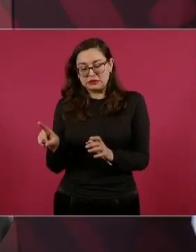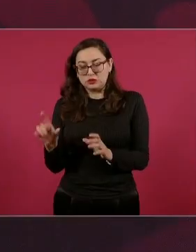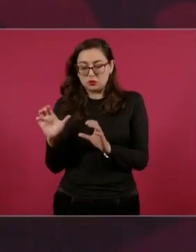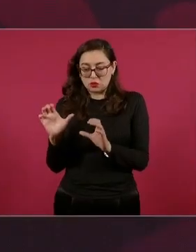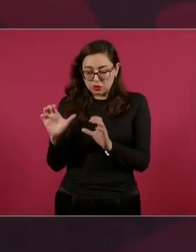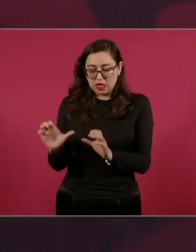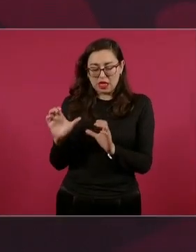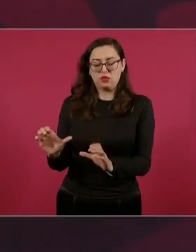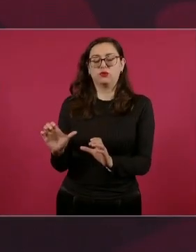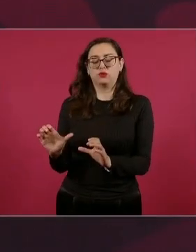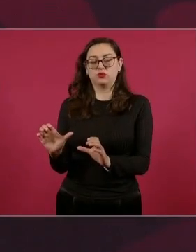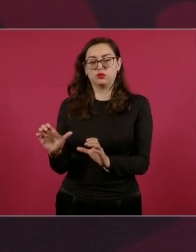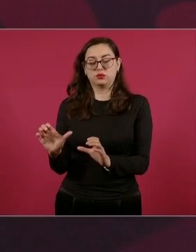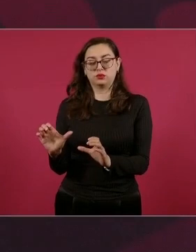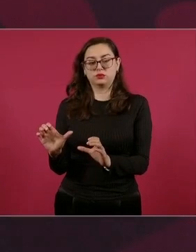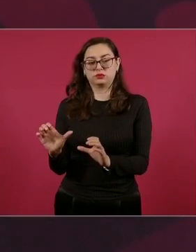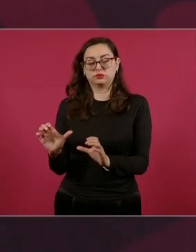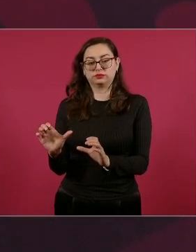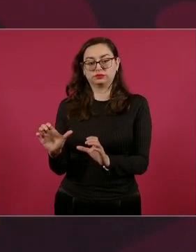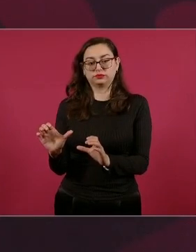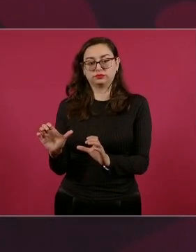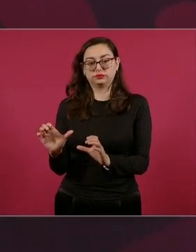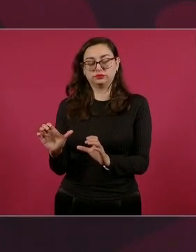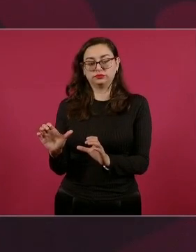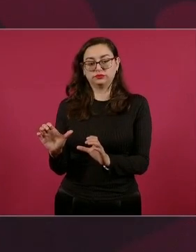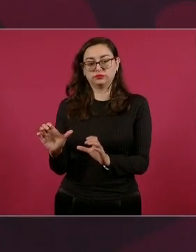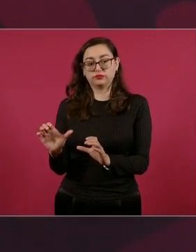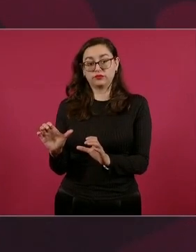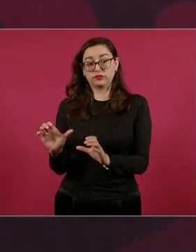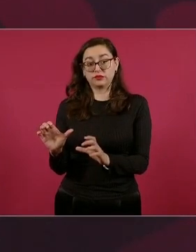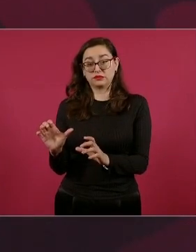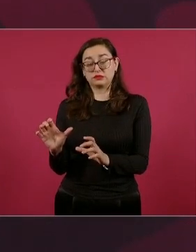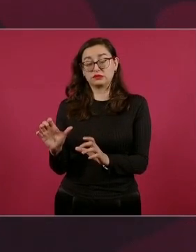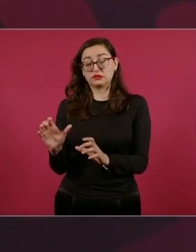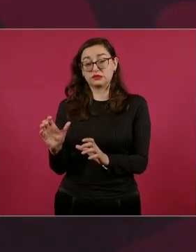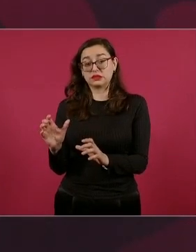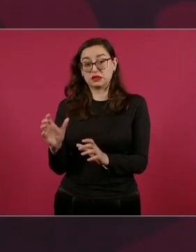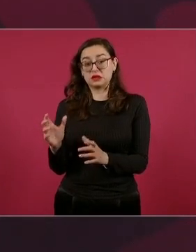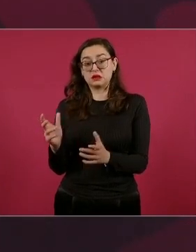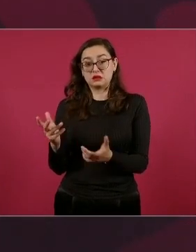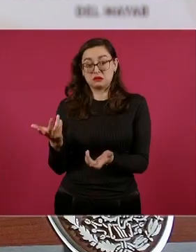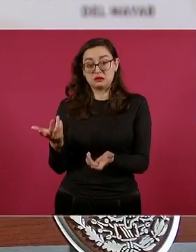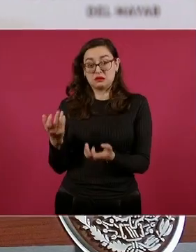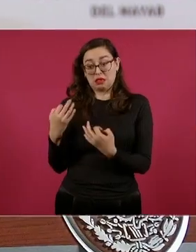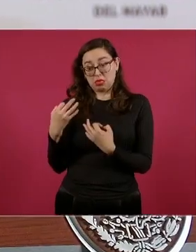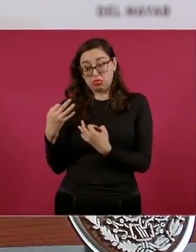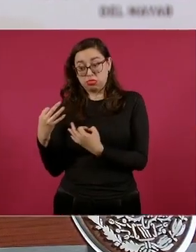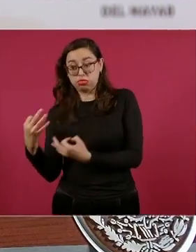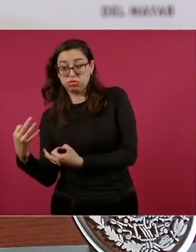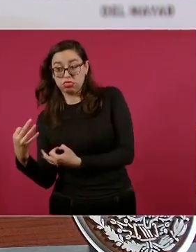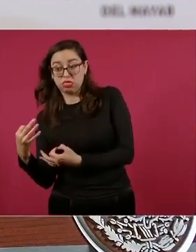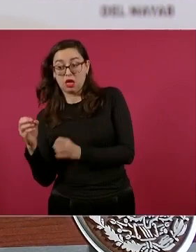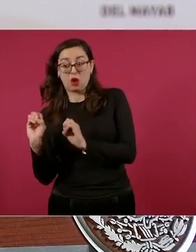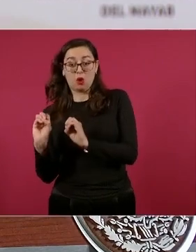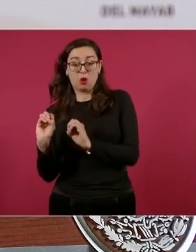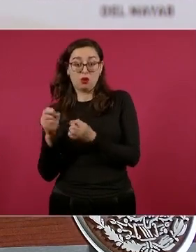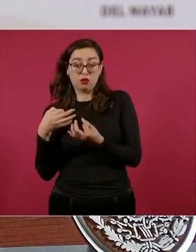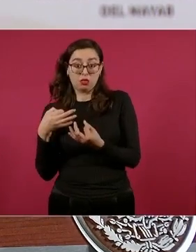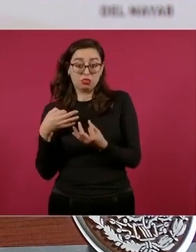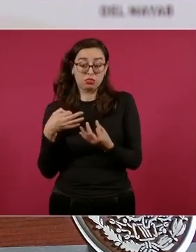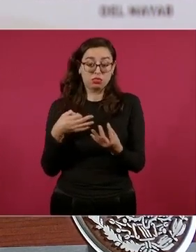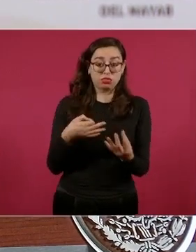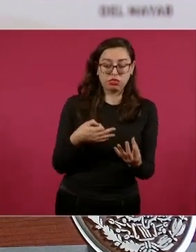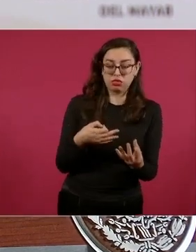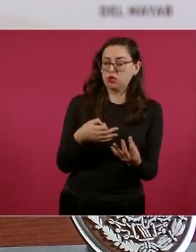pero que no se dejen enganchar, que no se